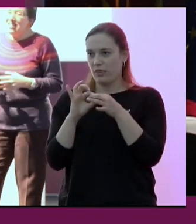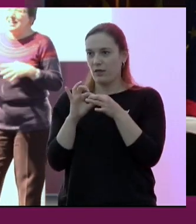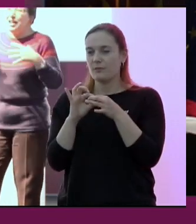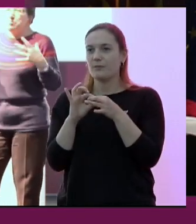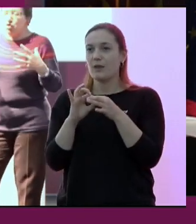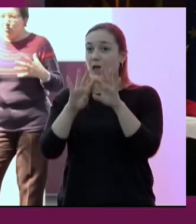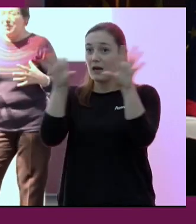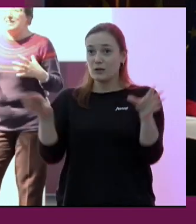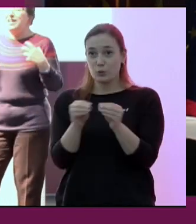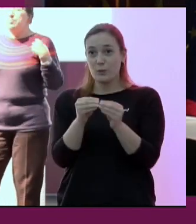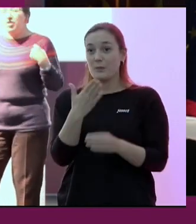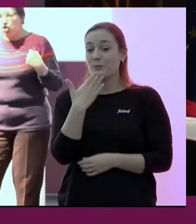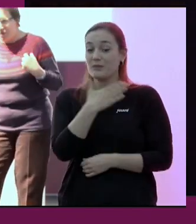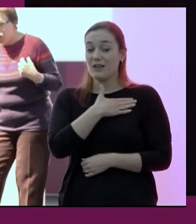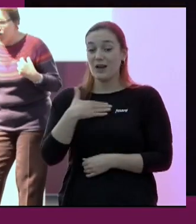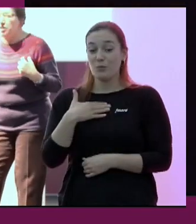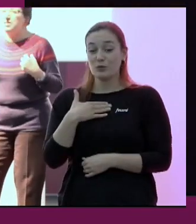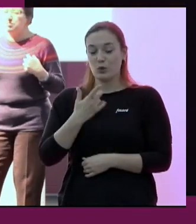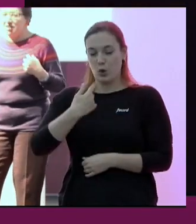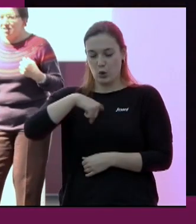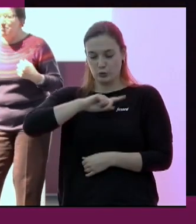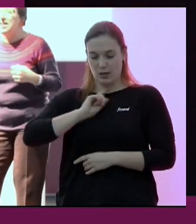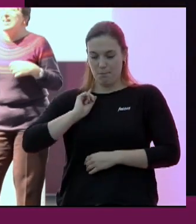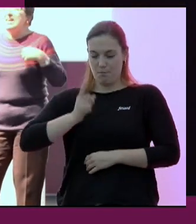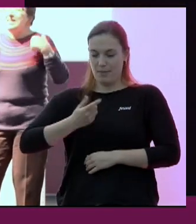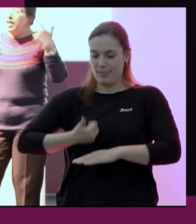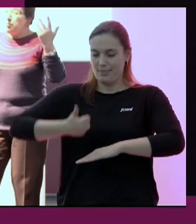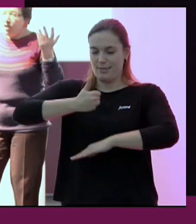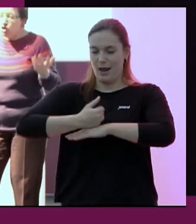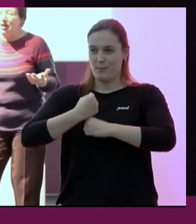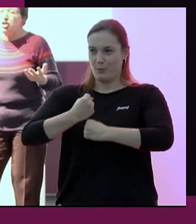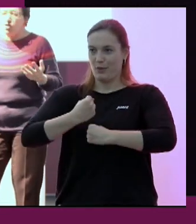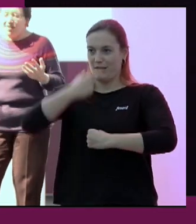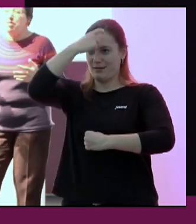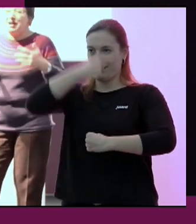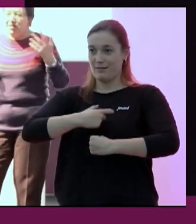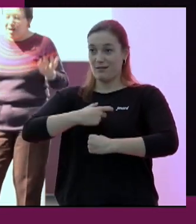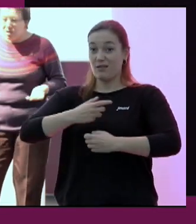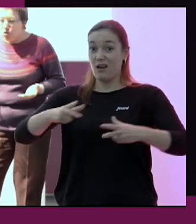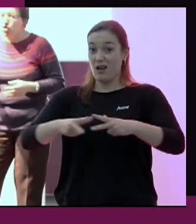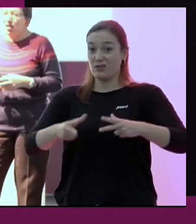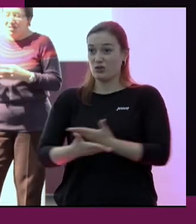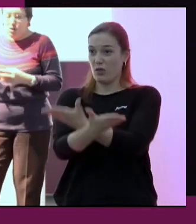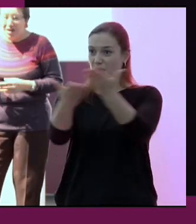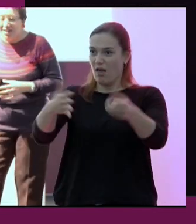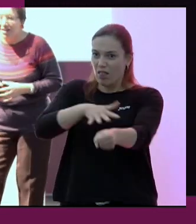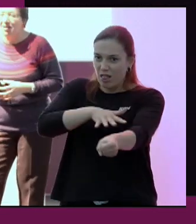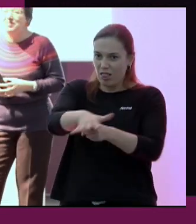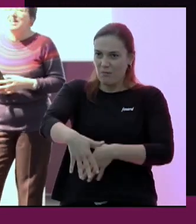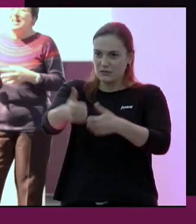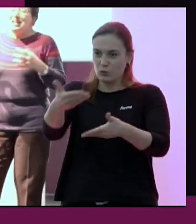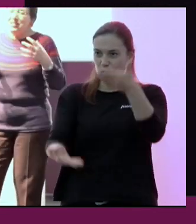Si queremos tener poder sobre nosotras mismas y tener poder sobre la sociedad para hacerla más justa y más